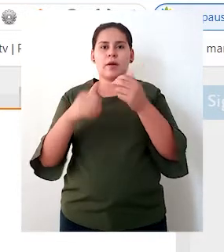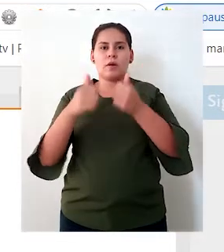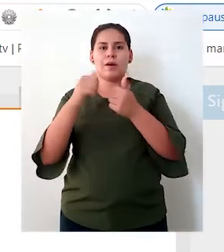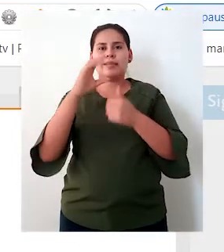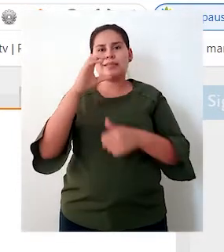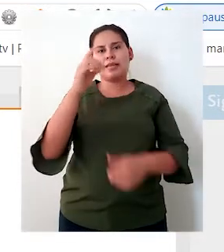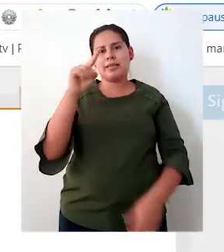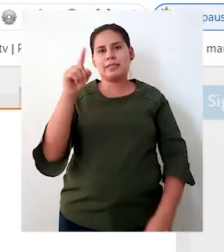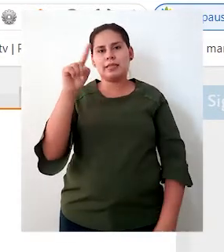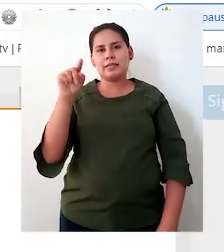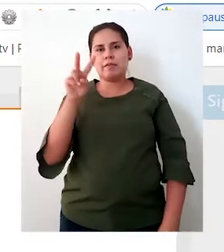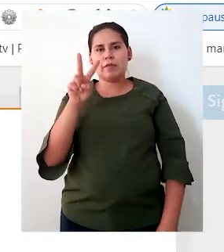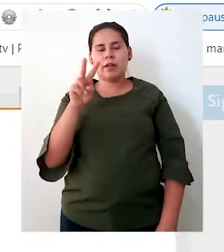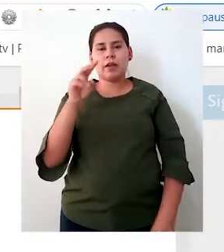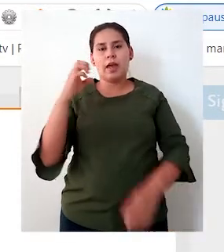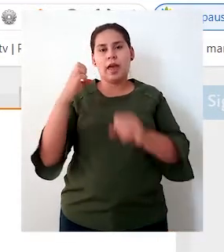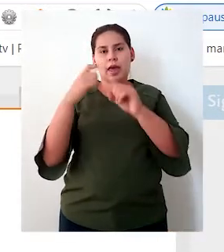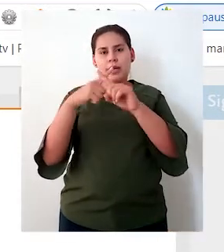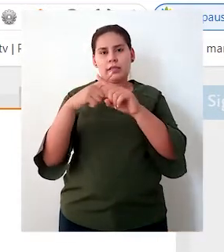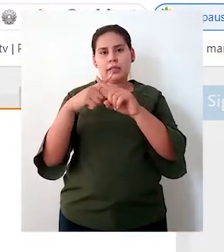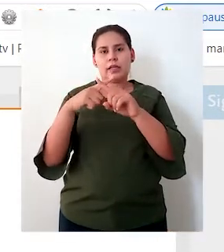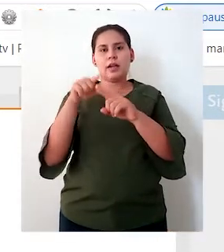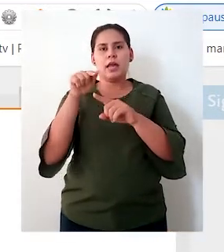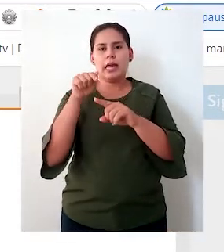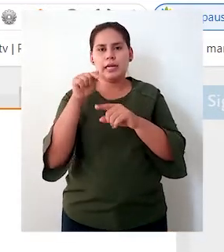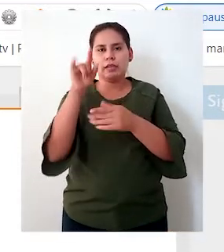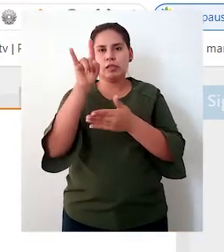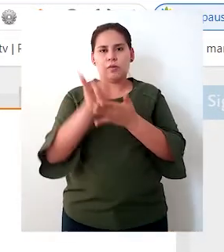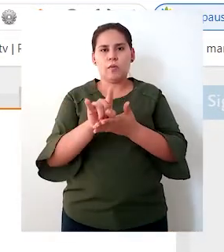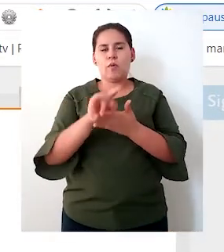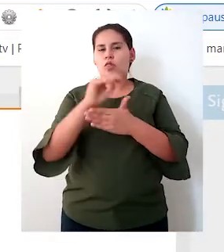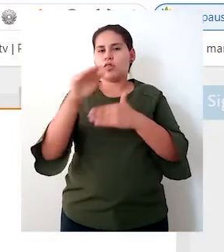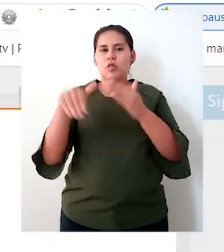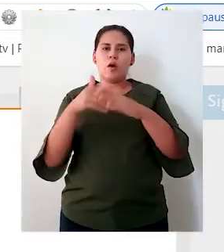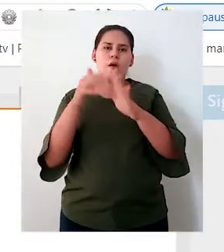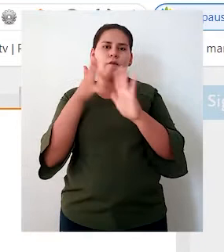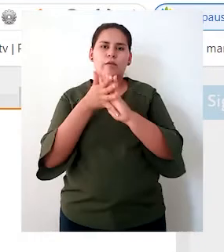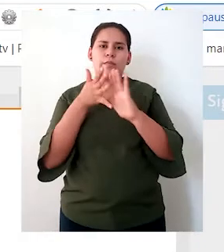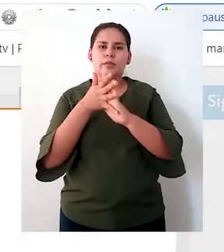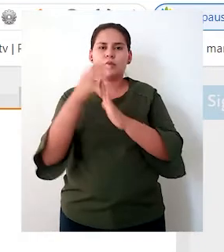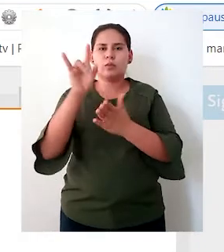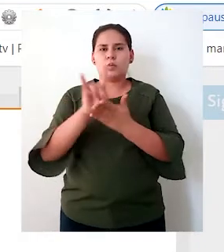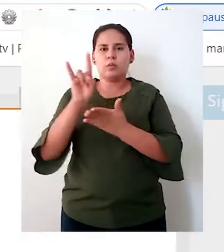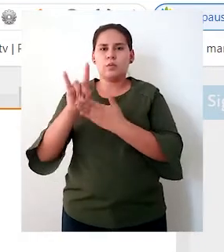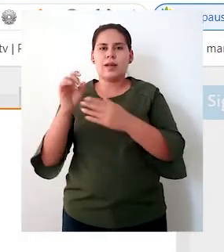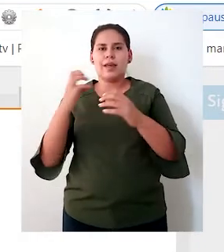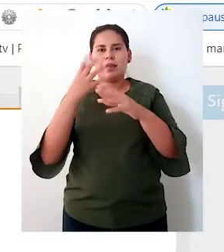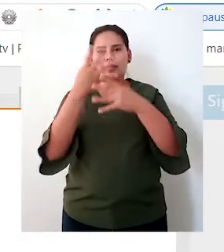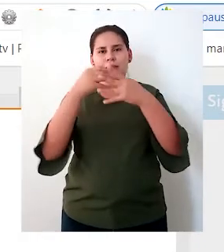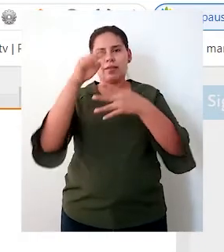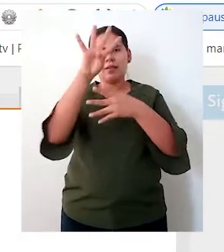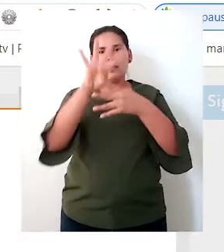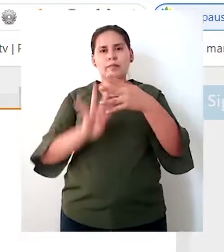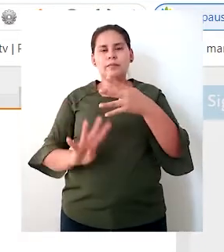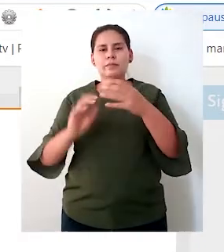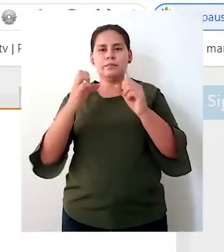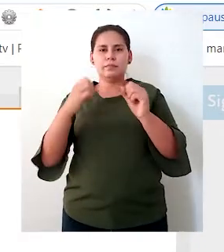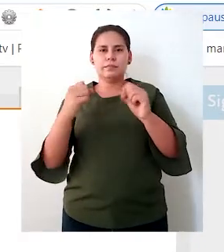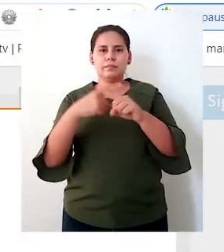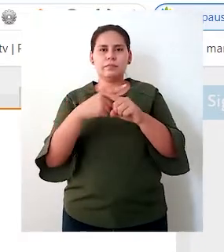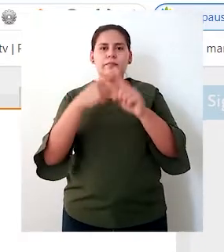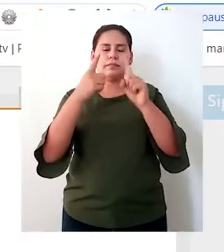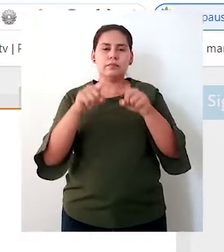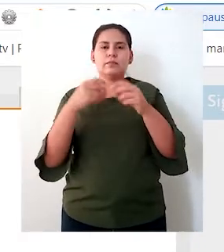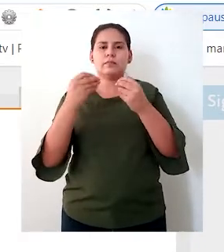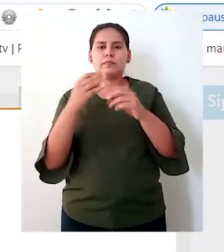que dice CSV Excel, es decir, vamos a exportar todos esos datos como una tabla en Excel y garantizar también